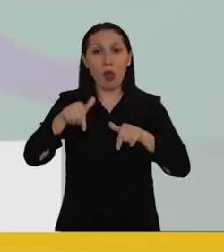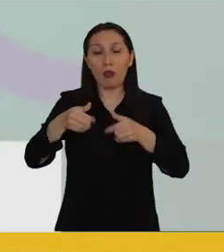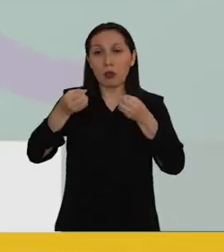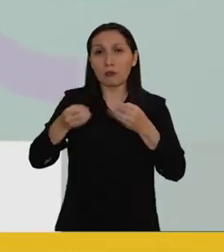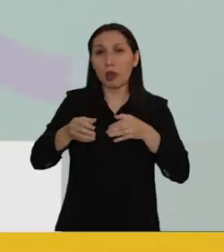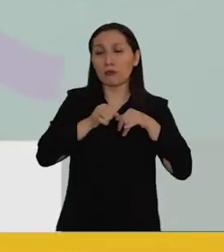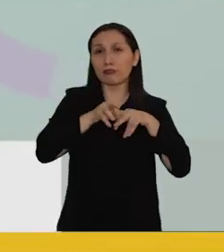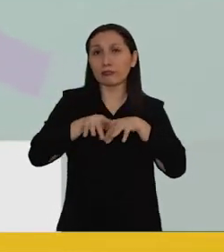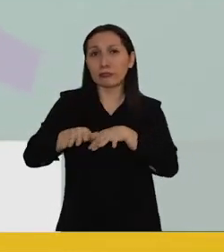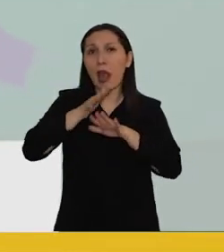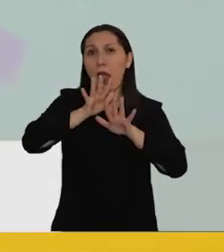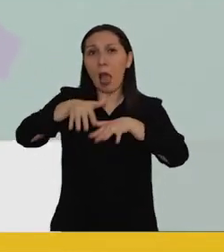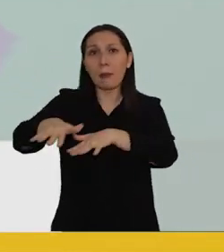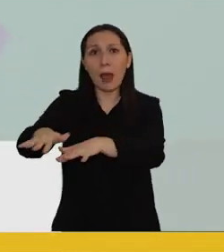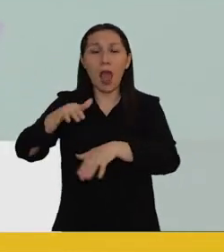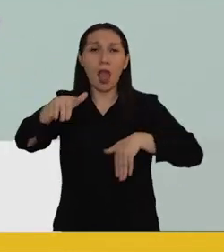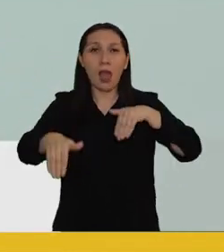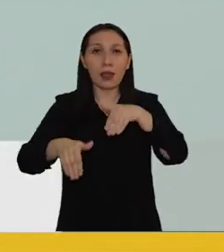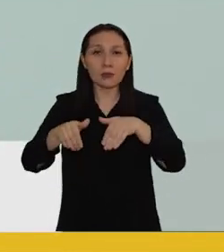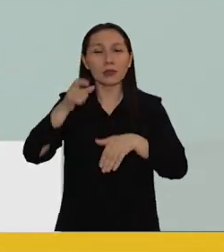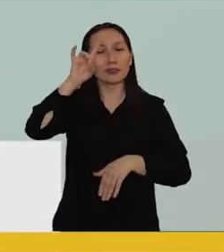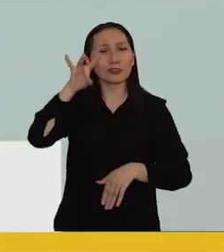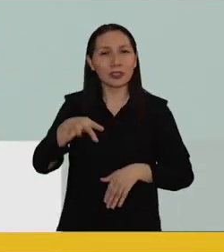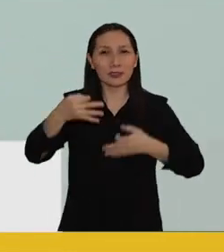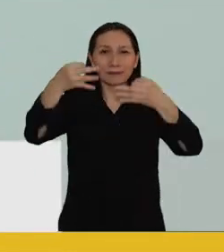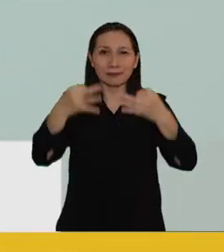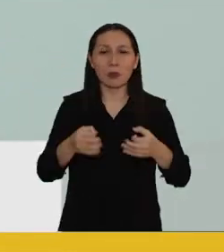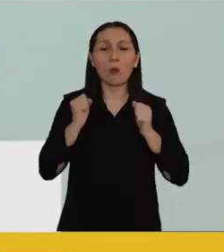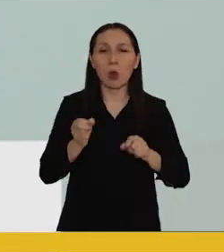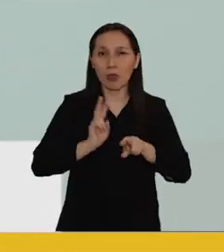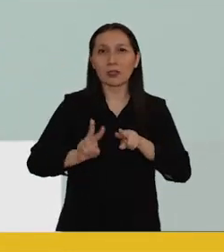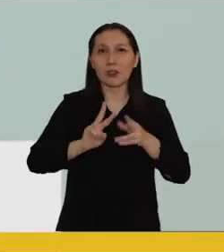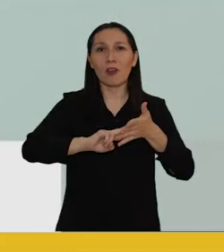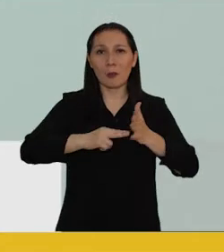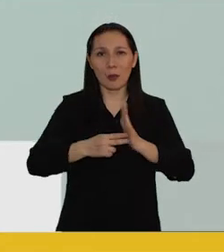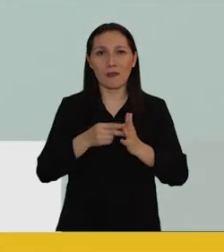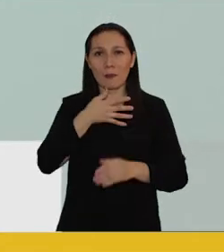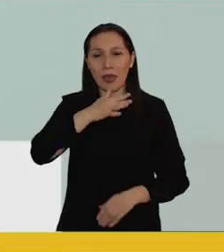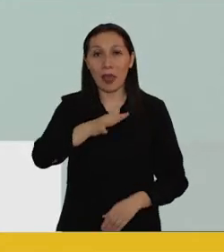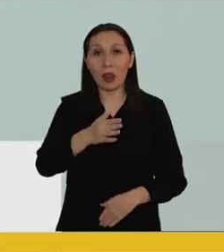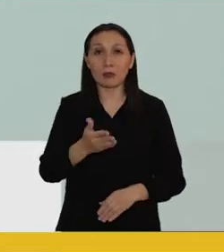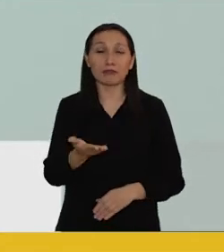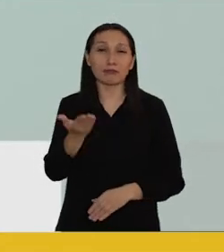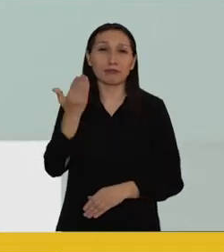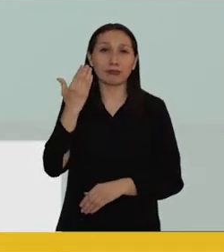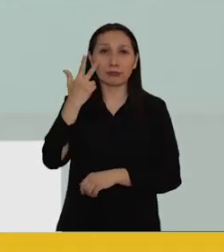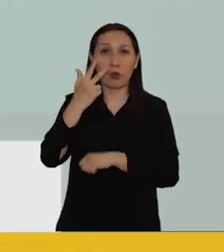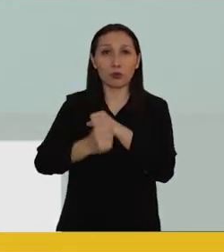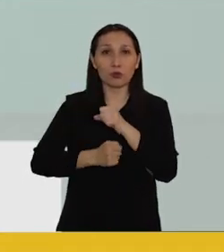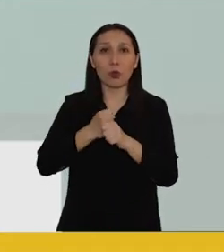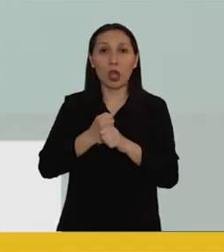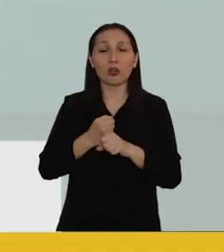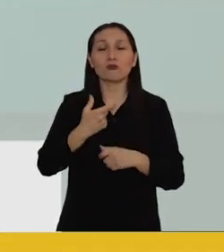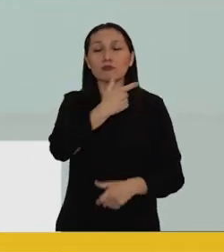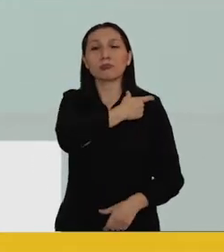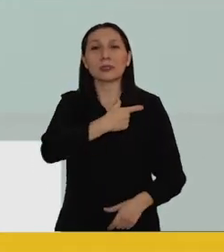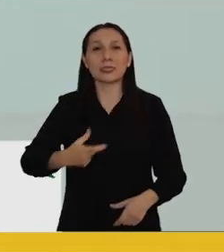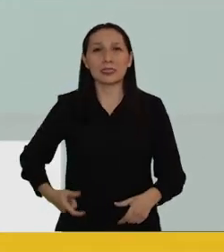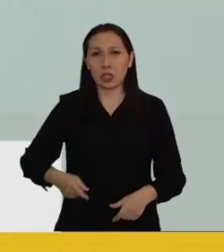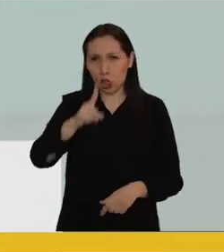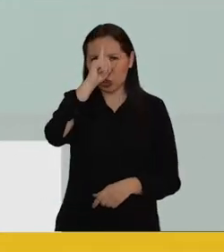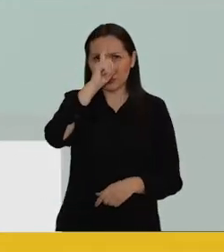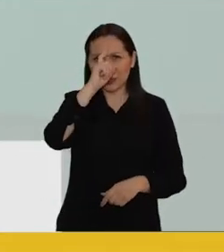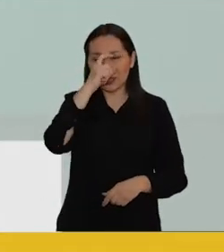cantidades de agua dulce que hoy se vierten en el mar. Por eso sé, con convicción, que podemos resolver el problema del agua. Desde hace ocho años